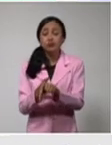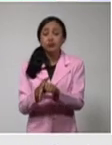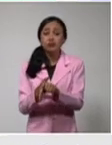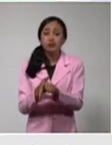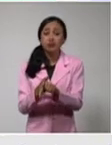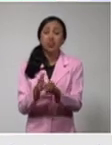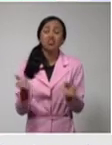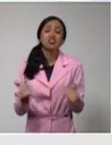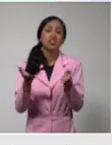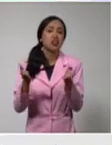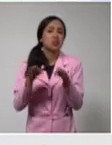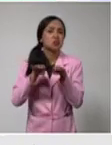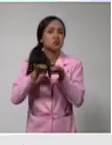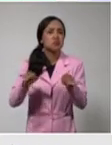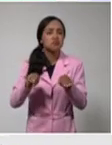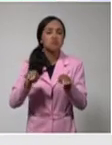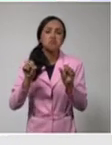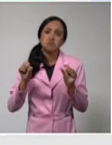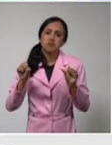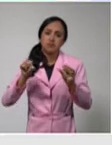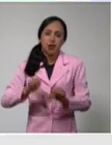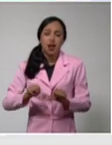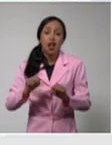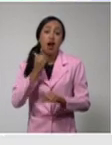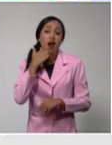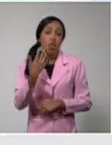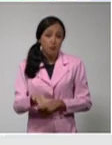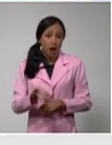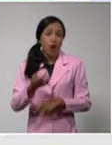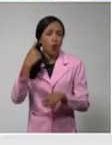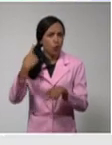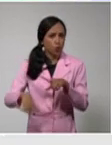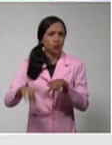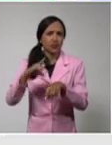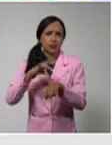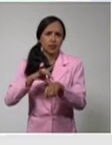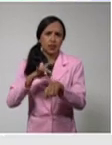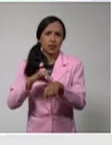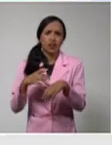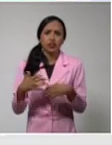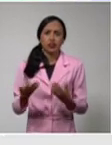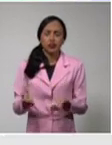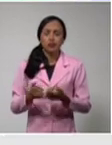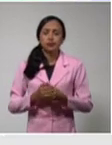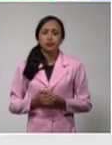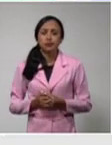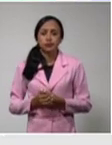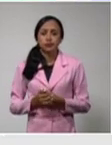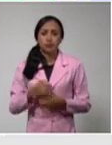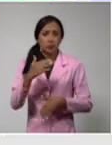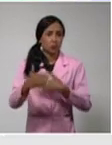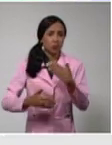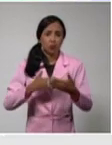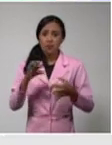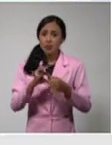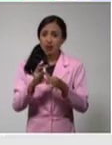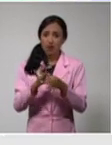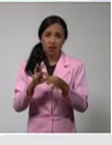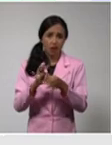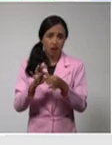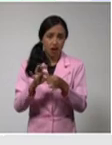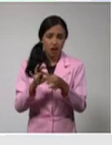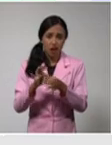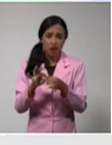complicaciones. Padecía además de una enfermedad obstructiva crónica, de una estenosis